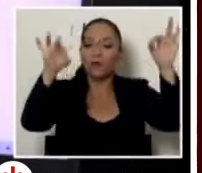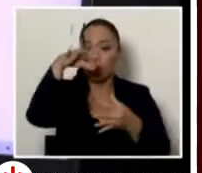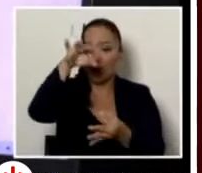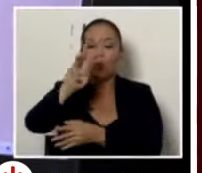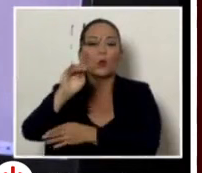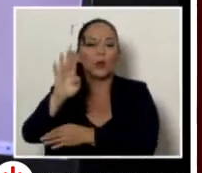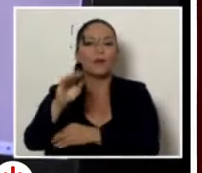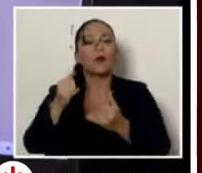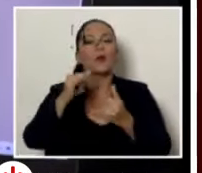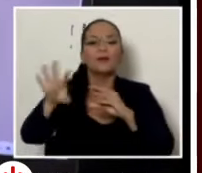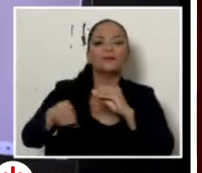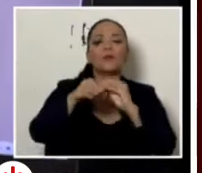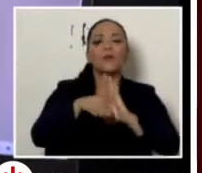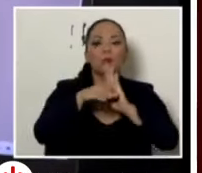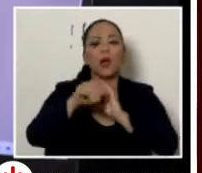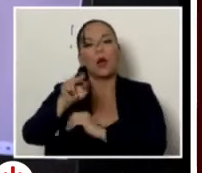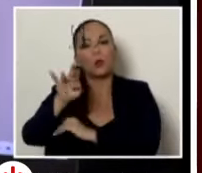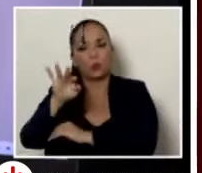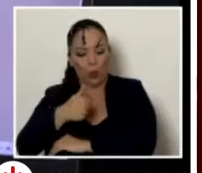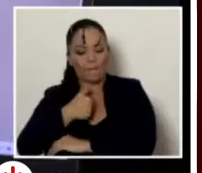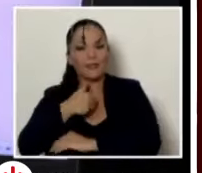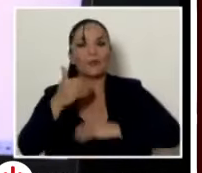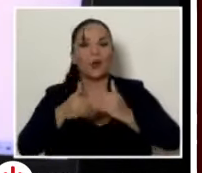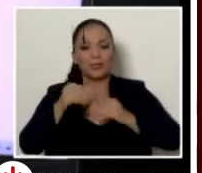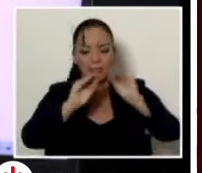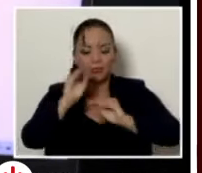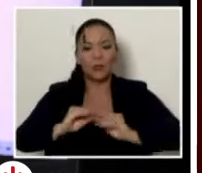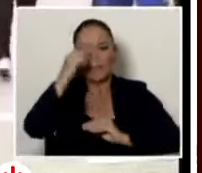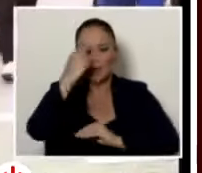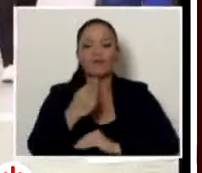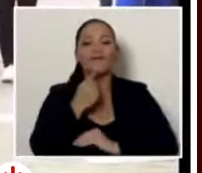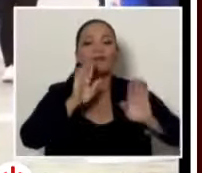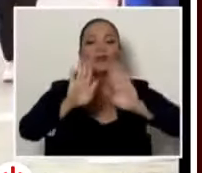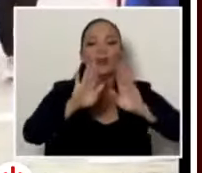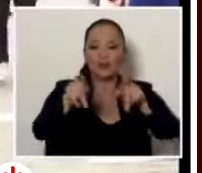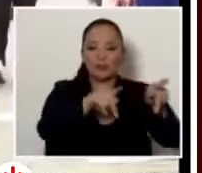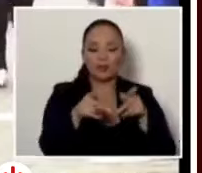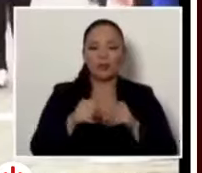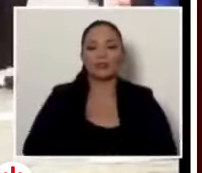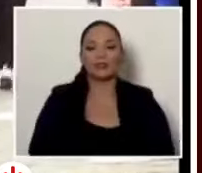se suma el módulo virtual de autogestión, con un perfil virtual para las personas.